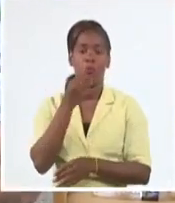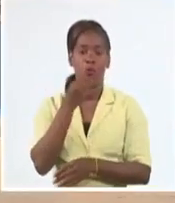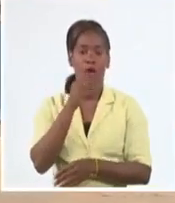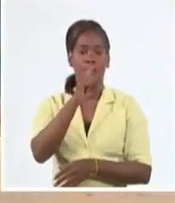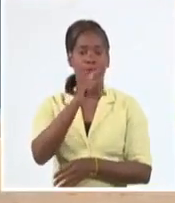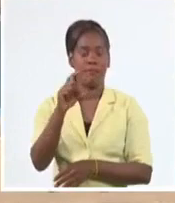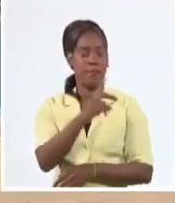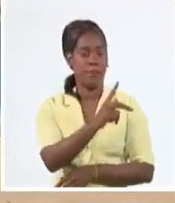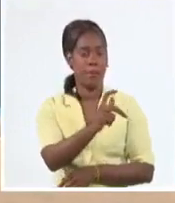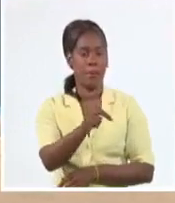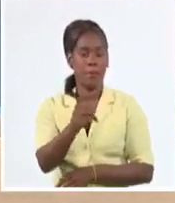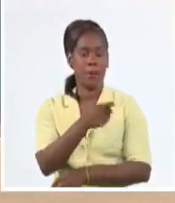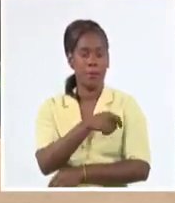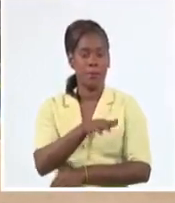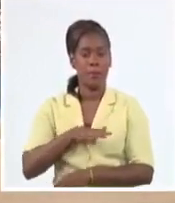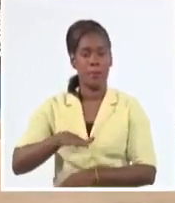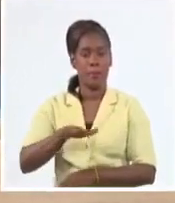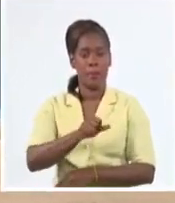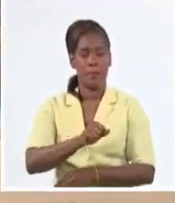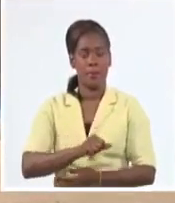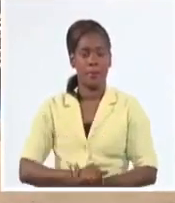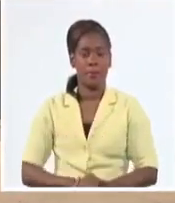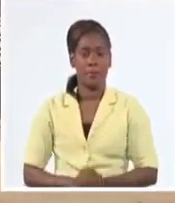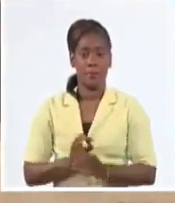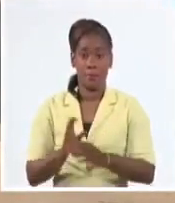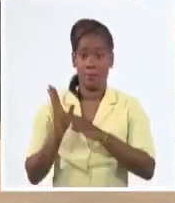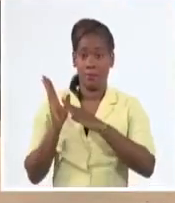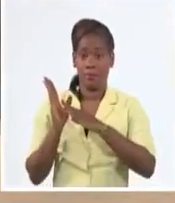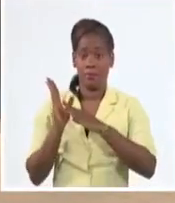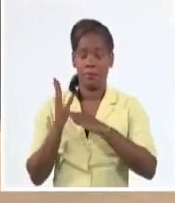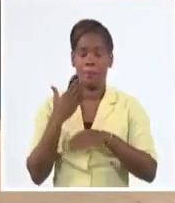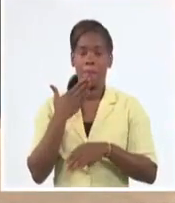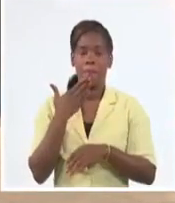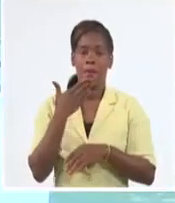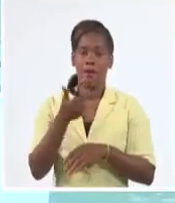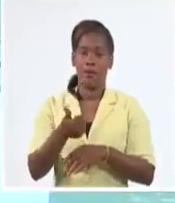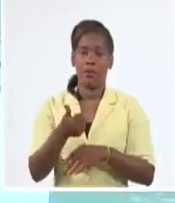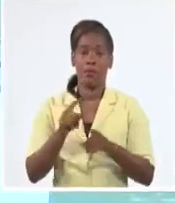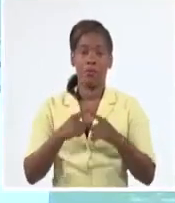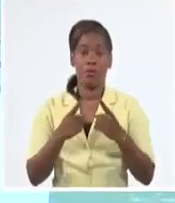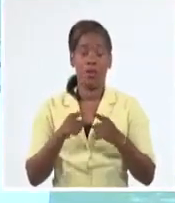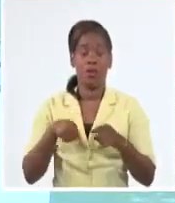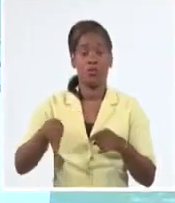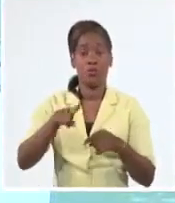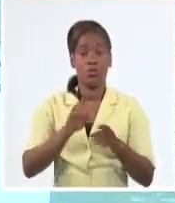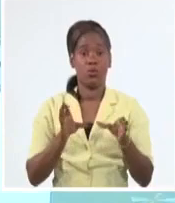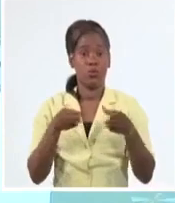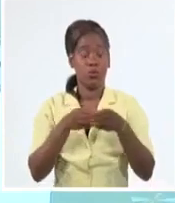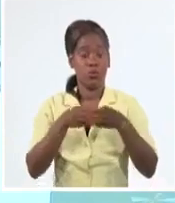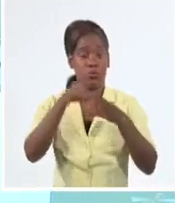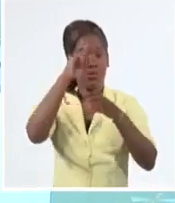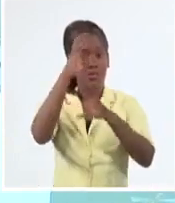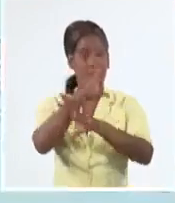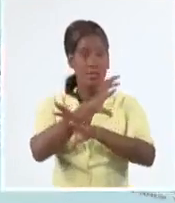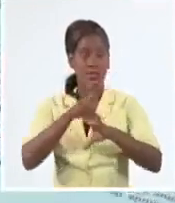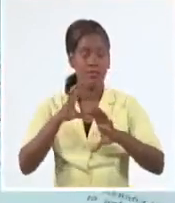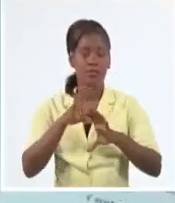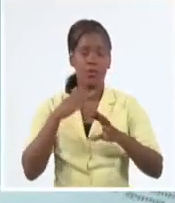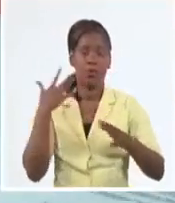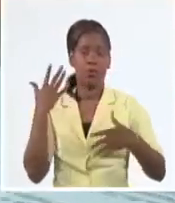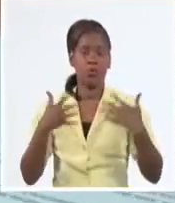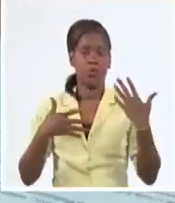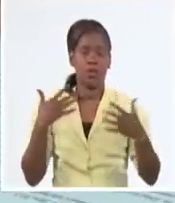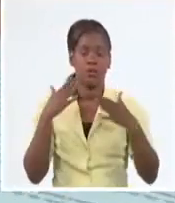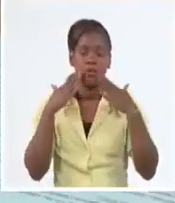de trabajo, esta noticia abre un nuevo universo para la comunidad científica en un momento de alta incidencia del virus